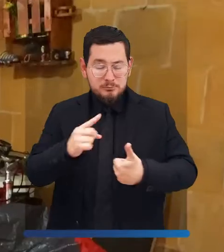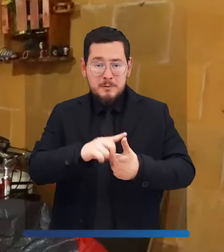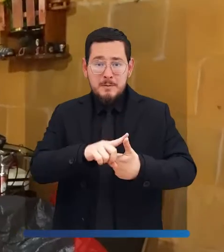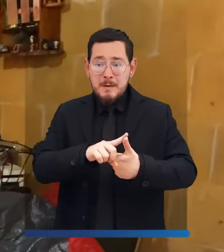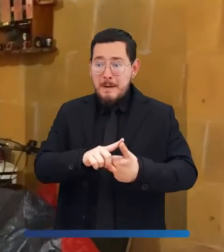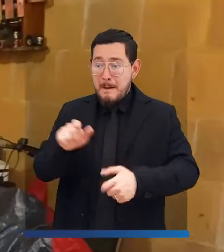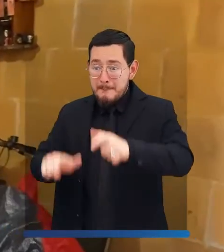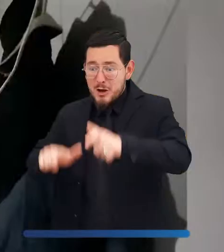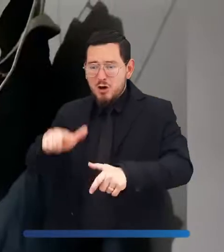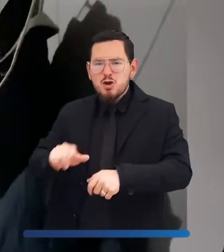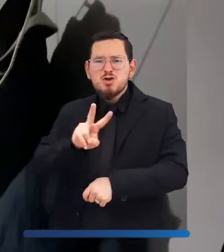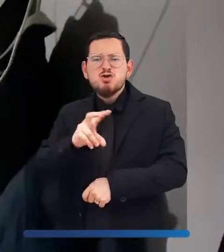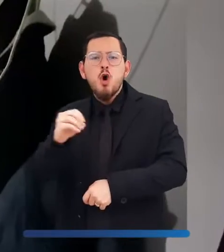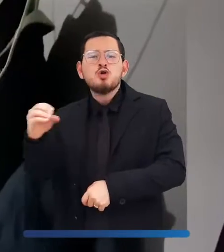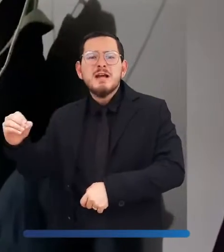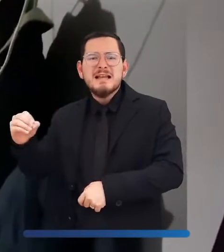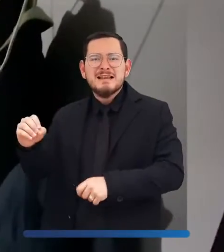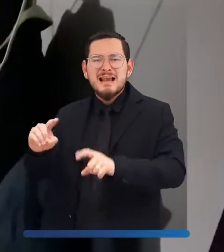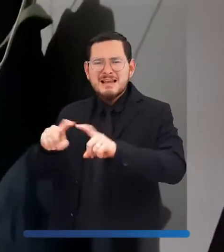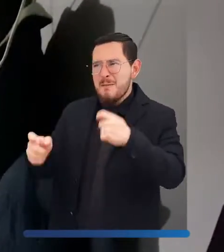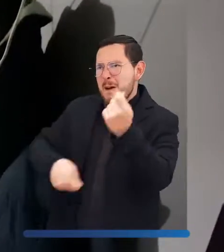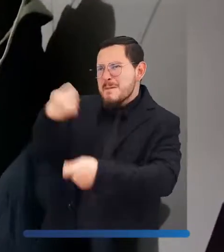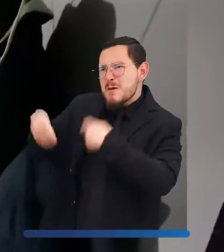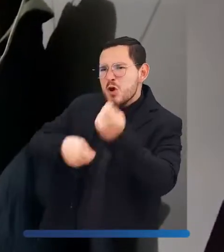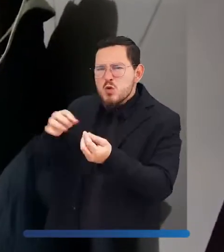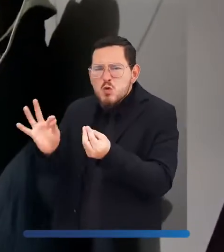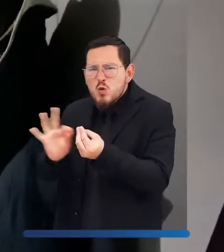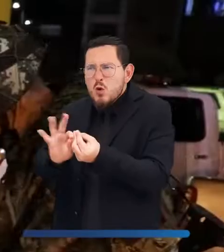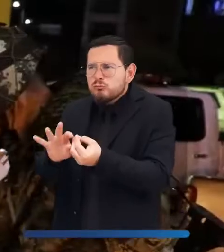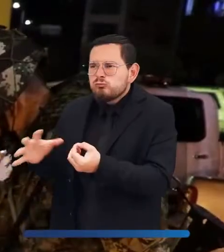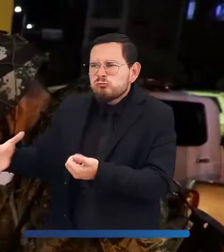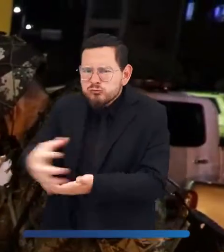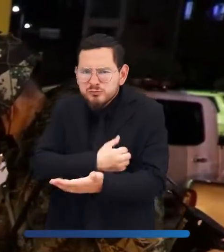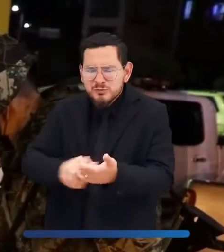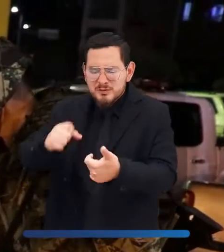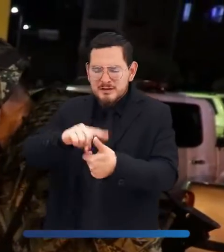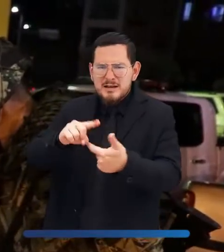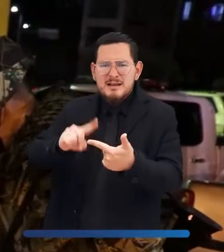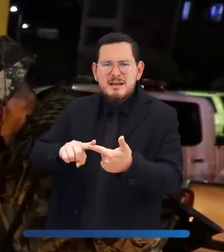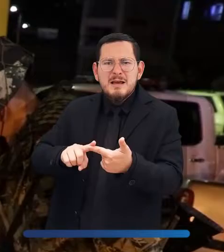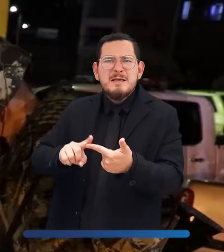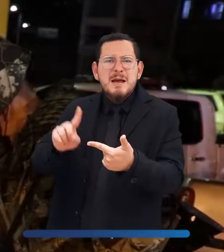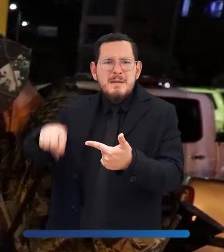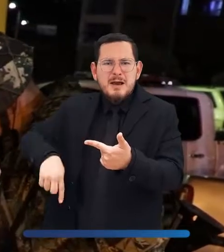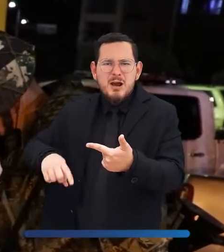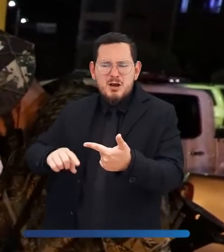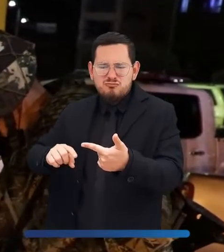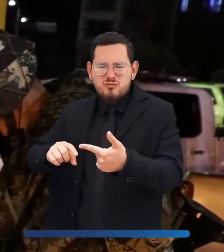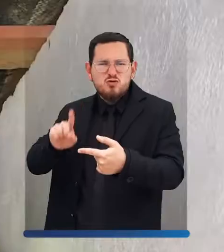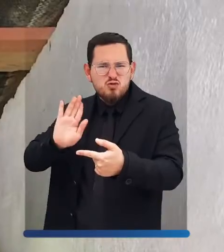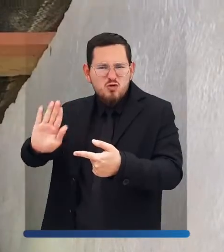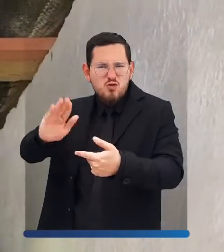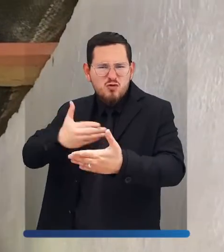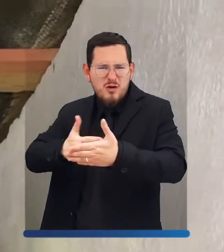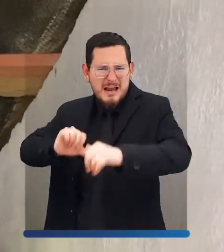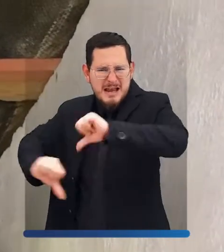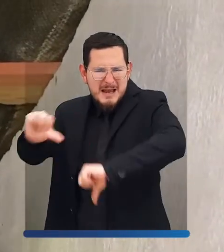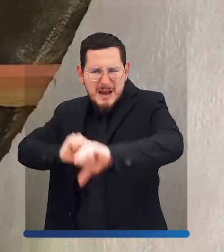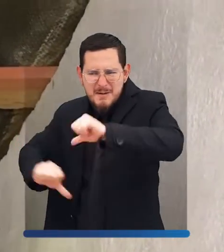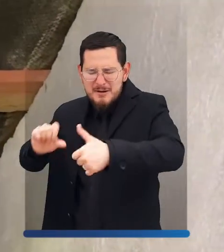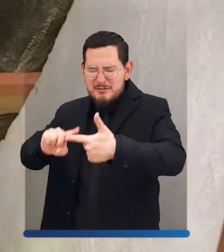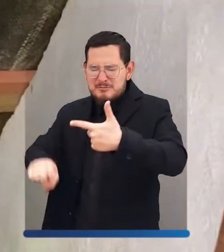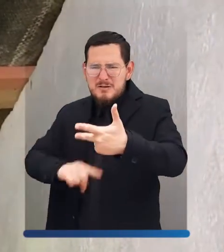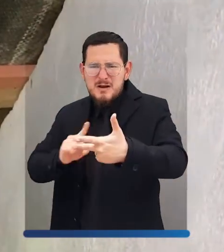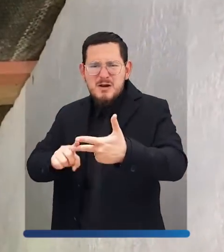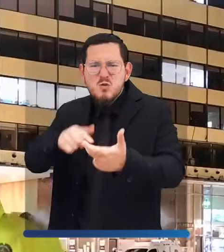200 dosis de marihuana, la incautación de 14.500 kilogramos de óxido de calcio transportados en empaques de lona, al igual que 10